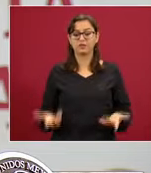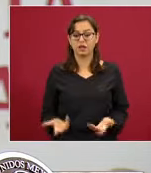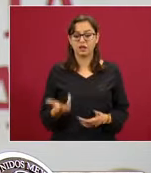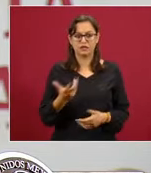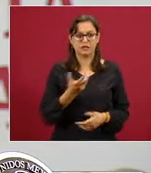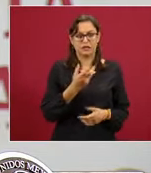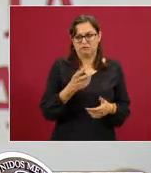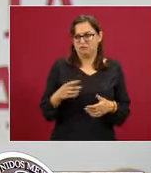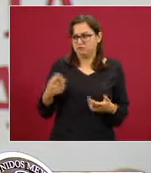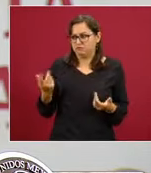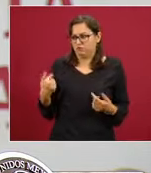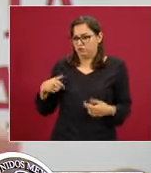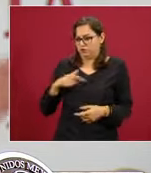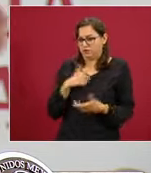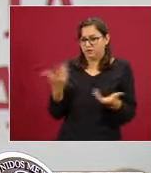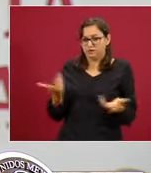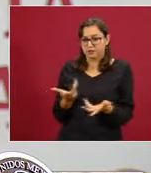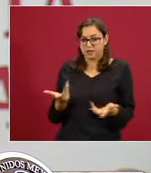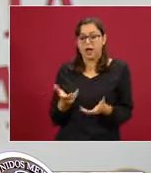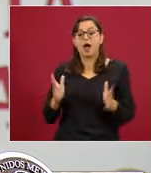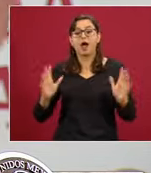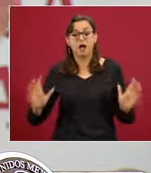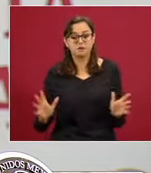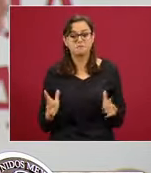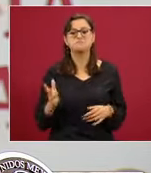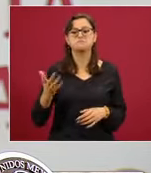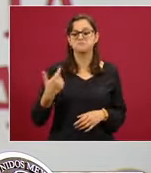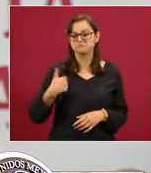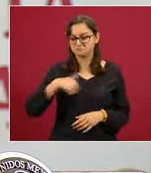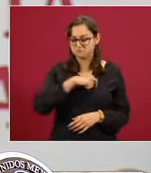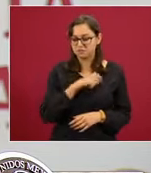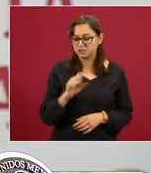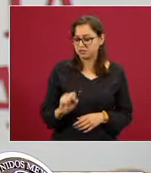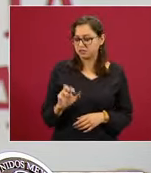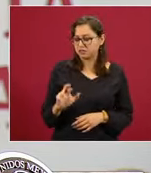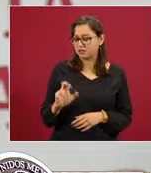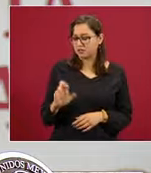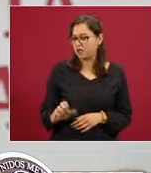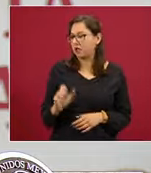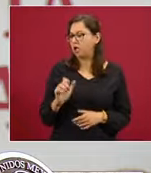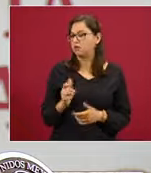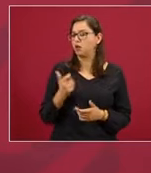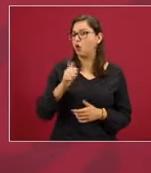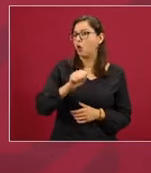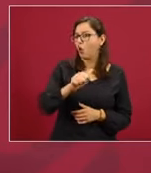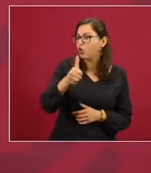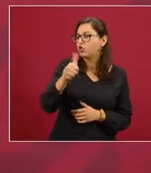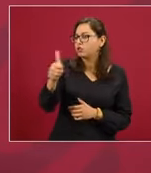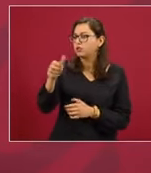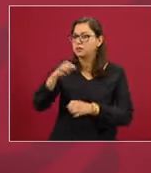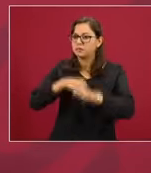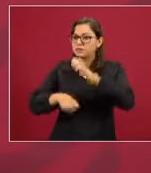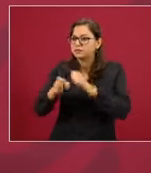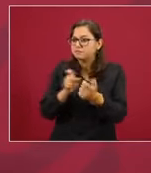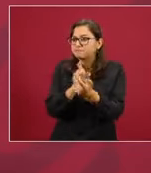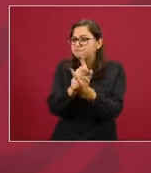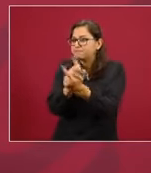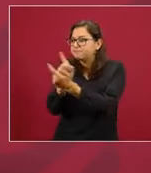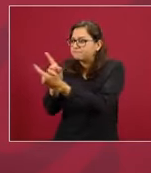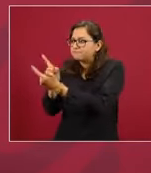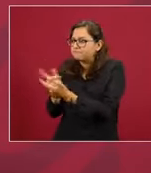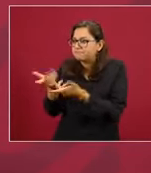Exteriores y la Secretaría de Salud para tener pláticas con cada una de las empresas y proyectos